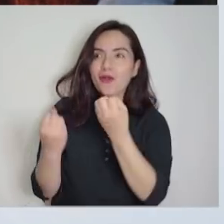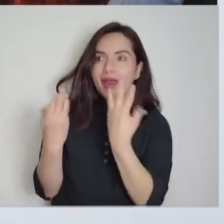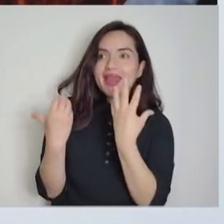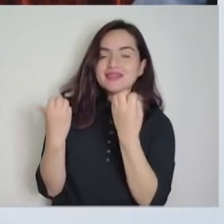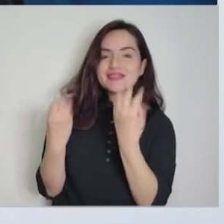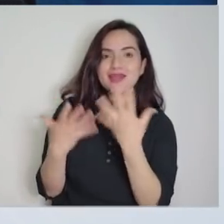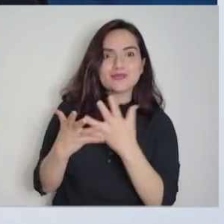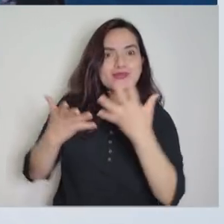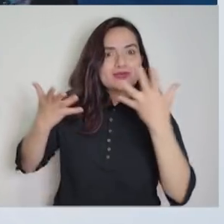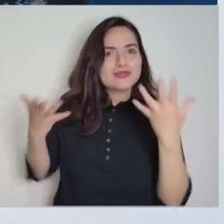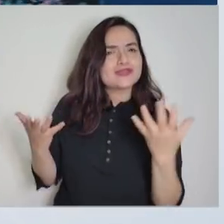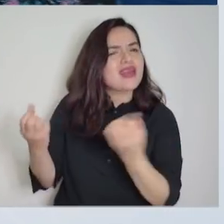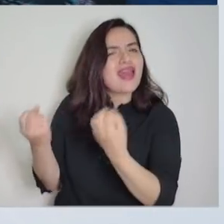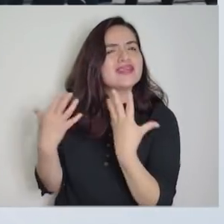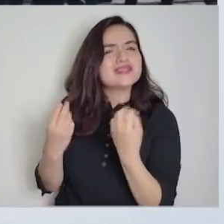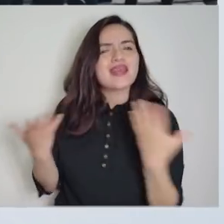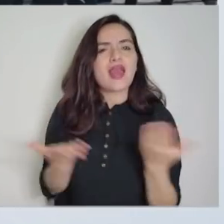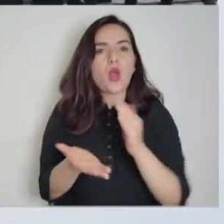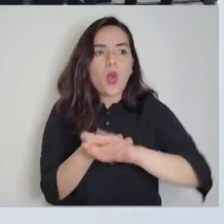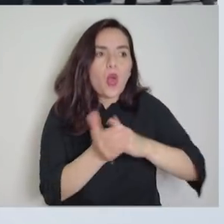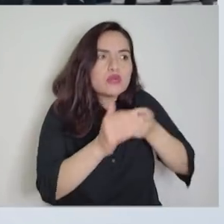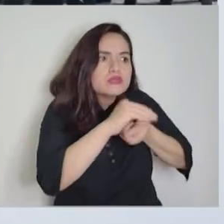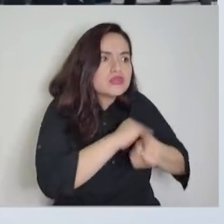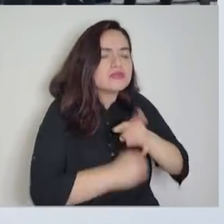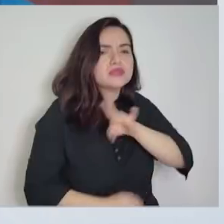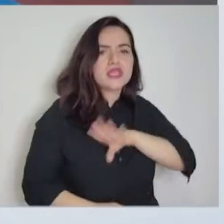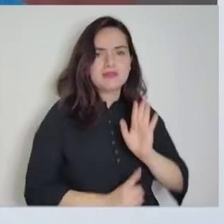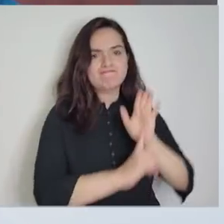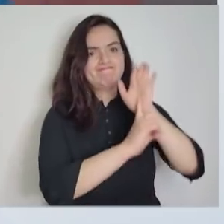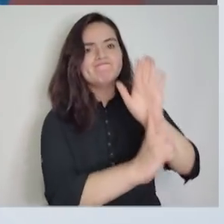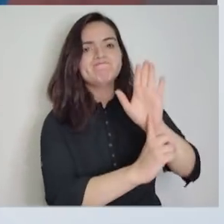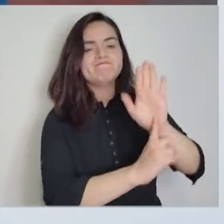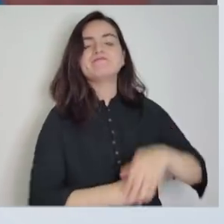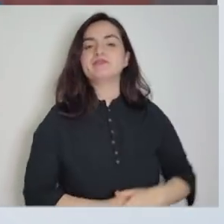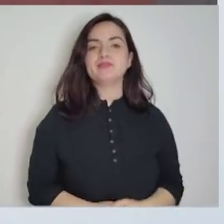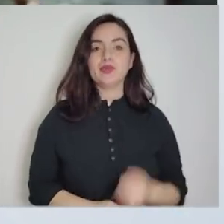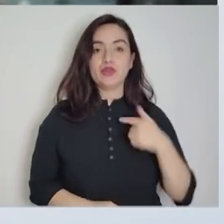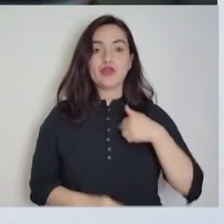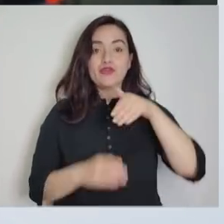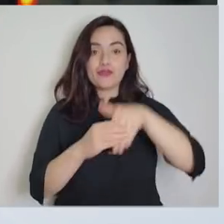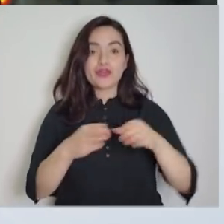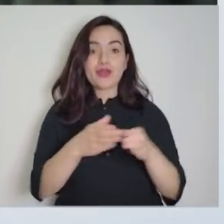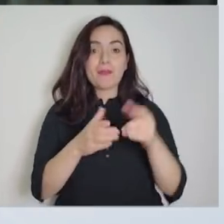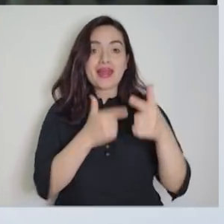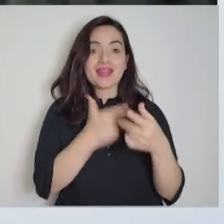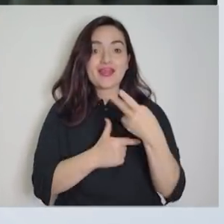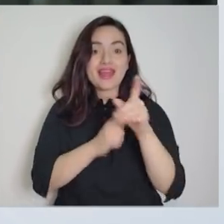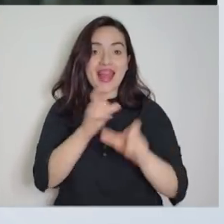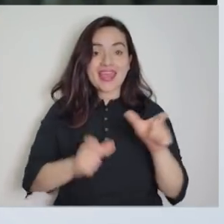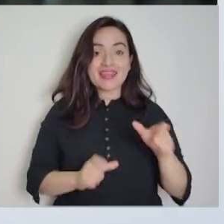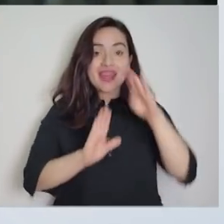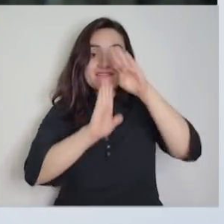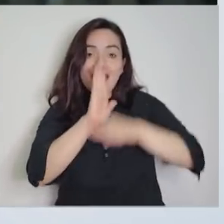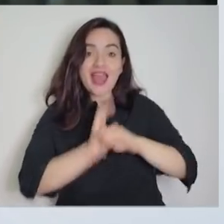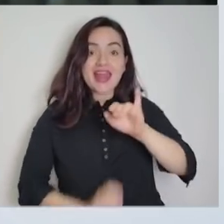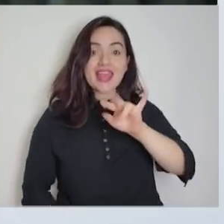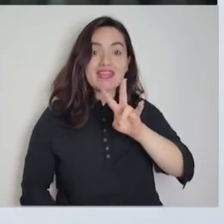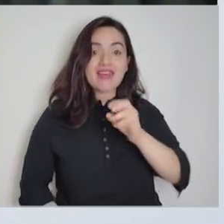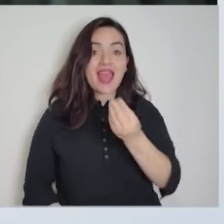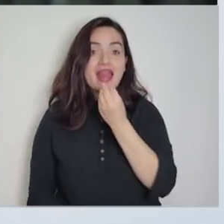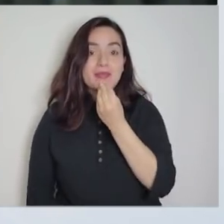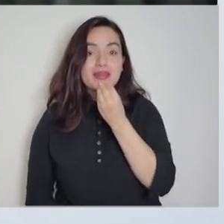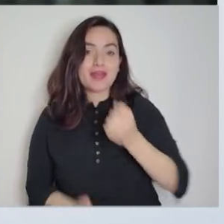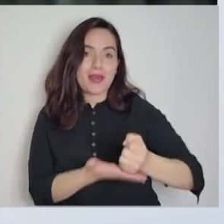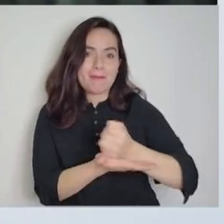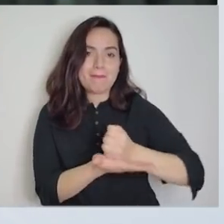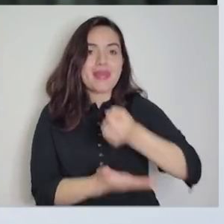mucho. Dentro de eso, de lo que nos ha enseñado, es a destapar la corrupción en Chile. Yo voto por el Partido de la Gente porque es el único partido que le va